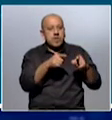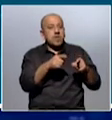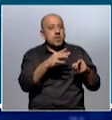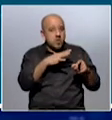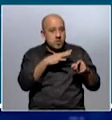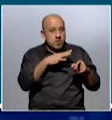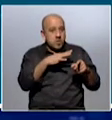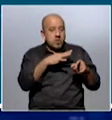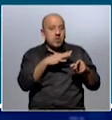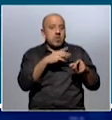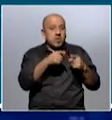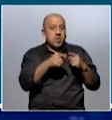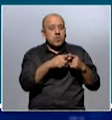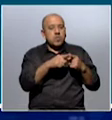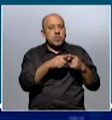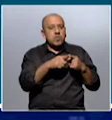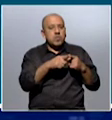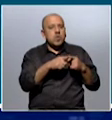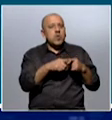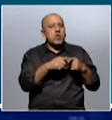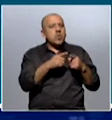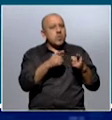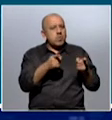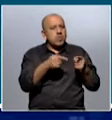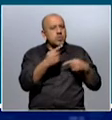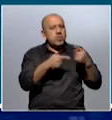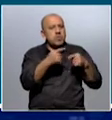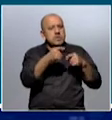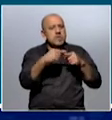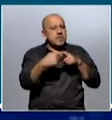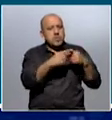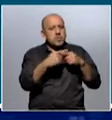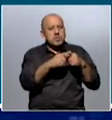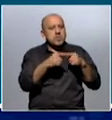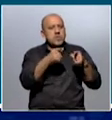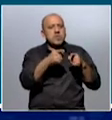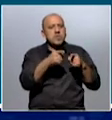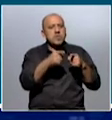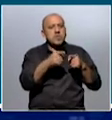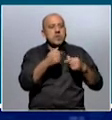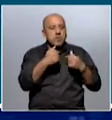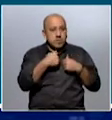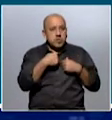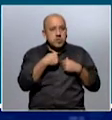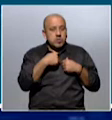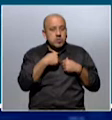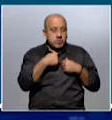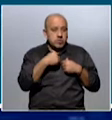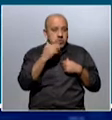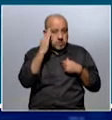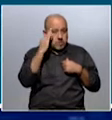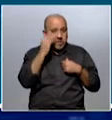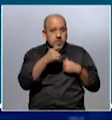hubo mutuos pases de facturas. ¿Cómo siguió usted esa discusión con respecto a ese punto? Que me consta, usted entiende, que